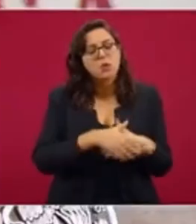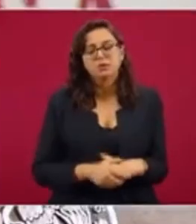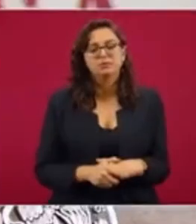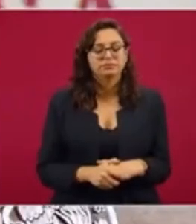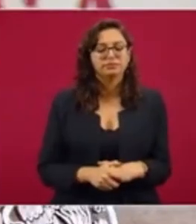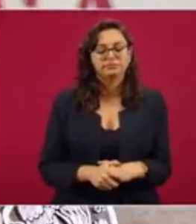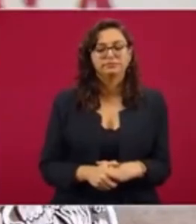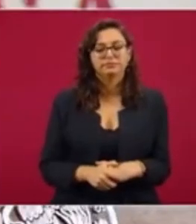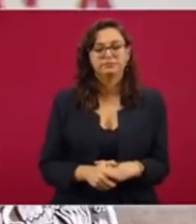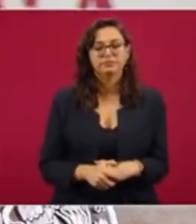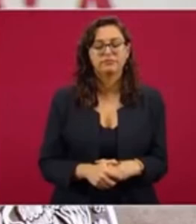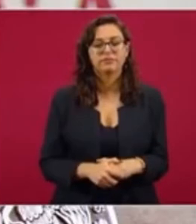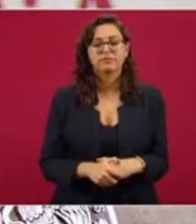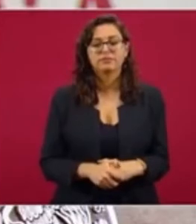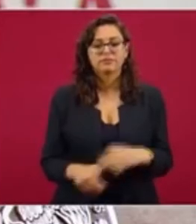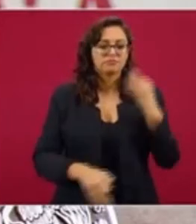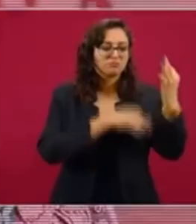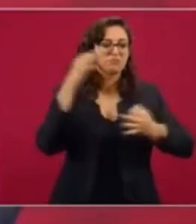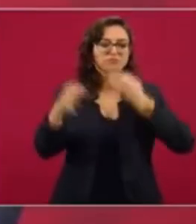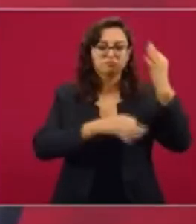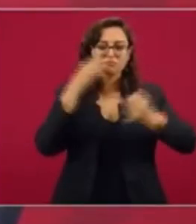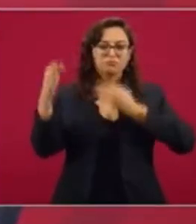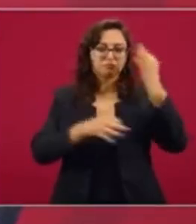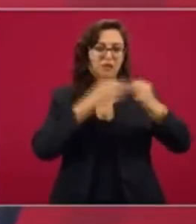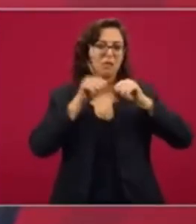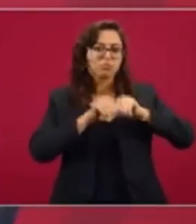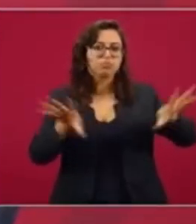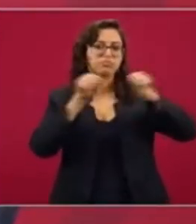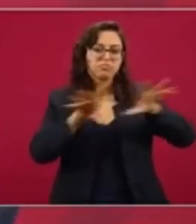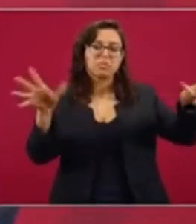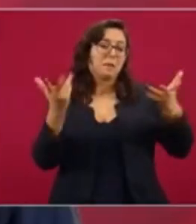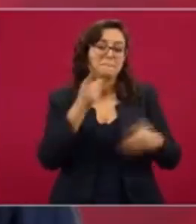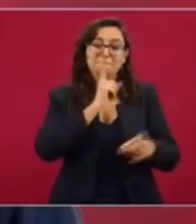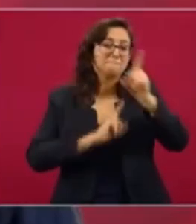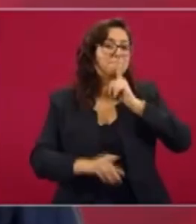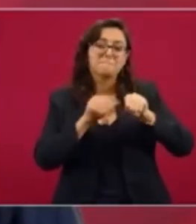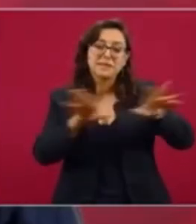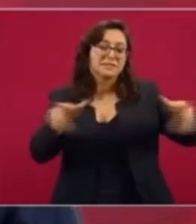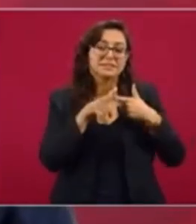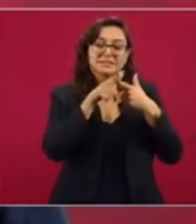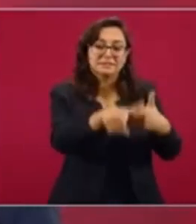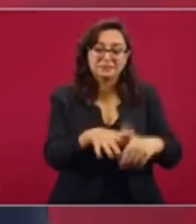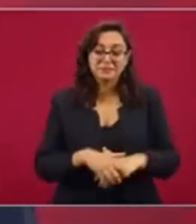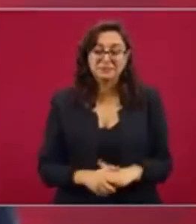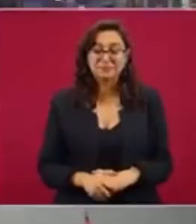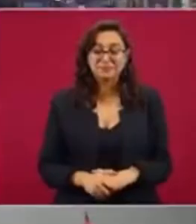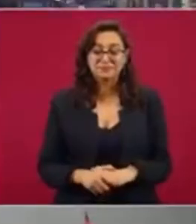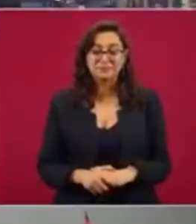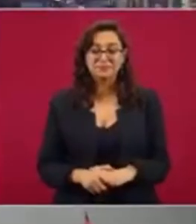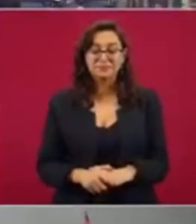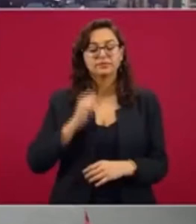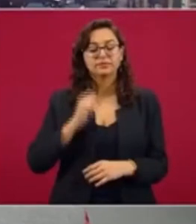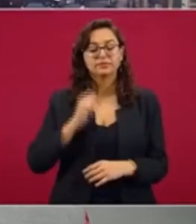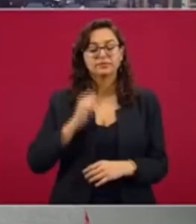difundiendo todas estas noticias. Ojalá y, por ejemplo,